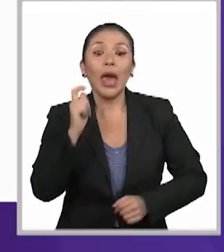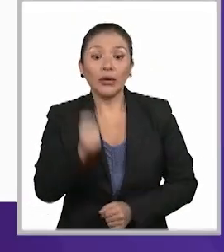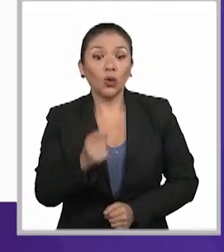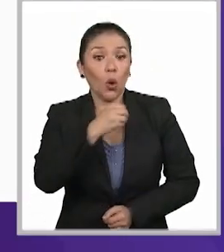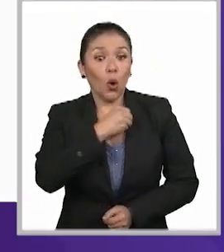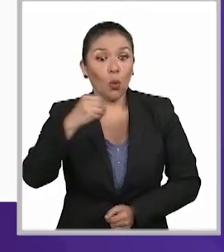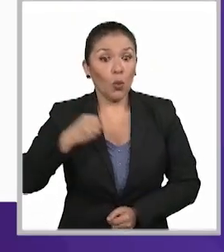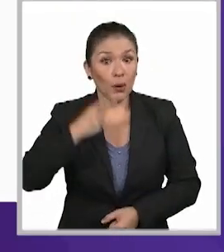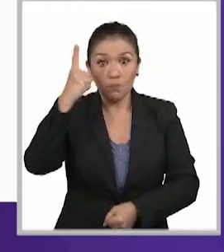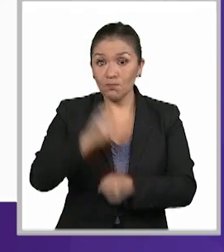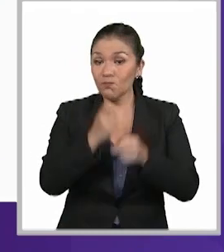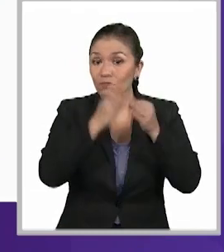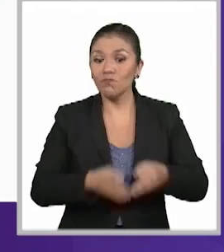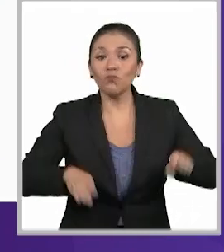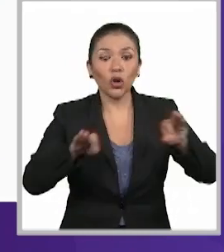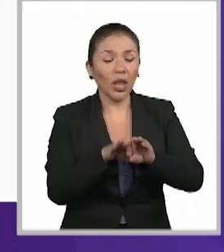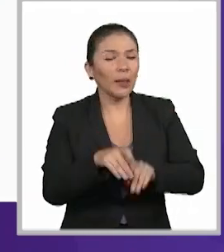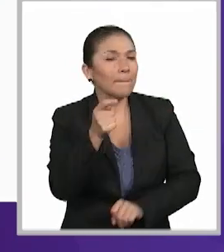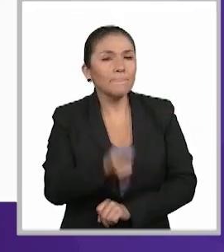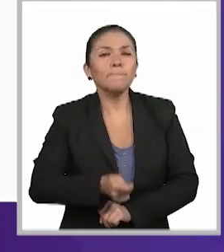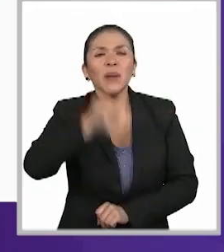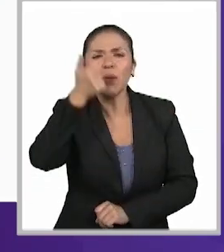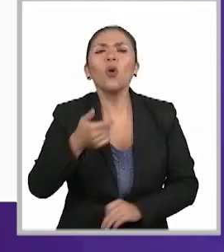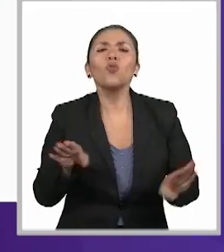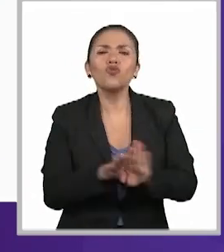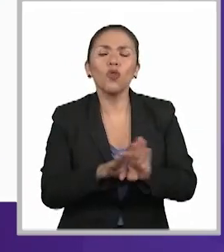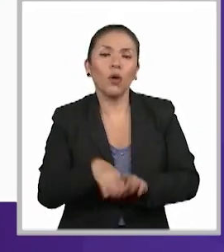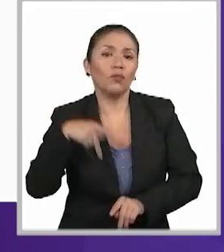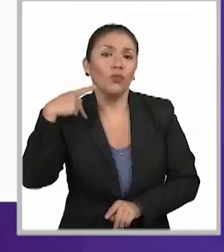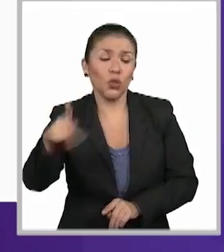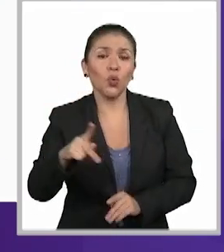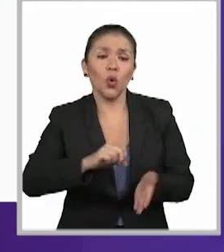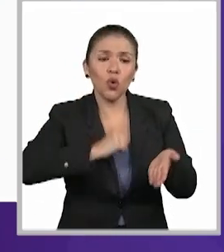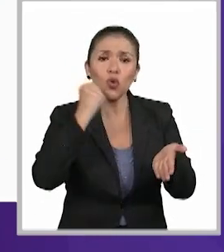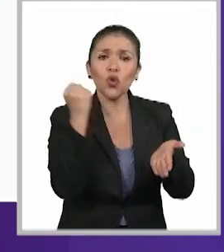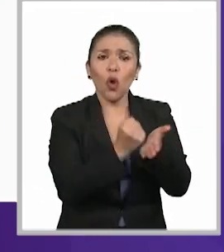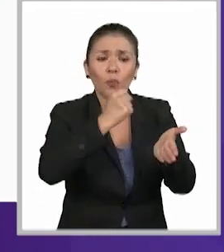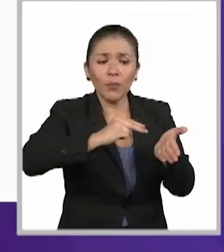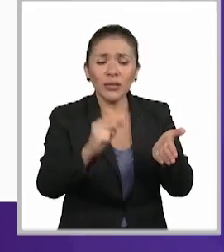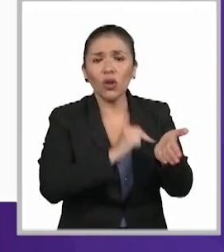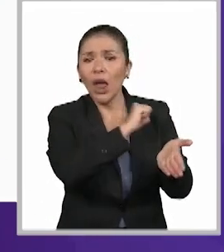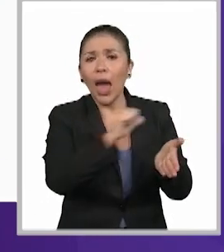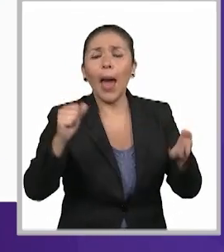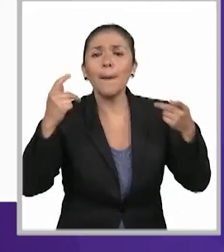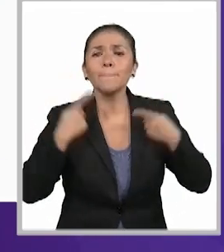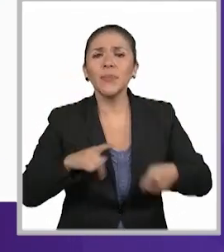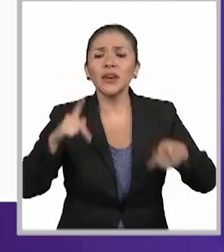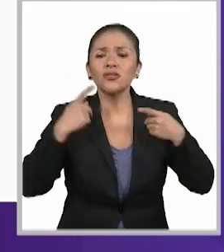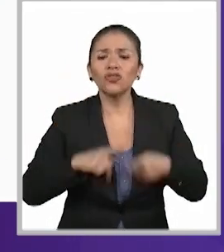manera. De hecho, su obligación primigenia surge de la Convención para las Personas